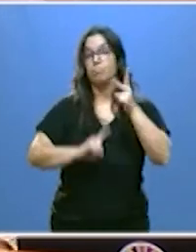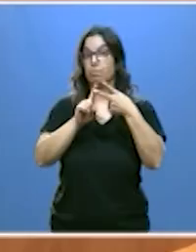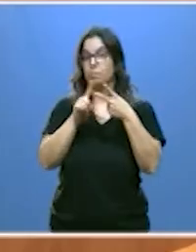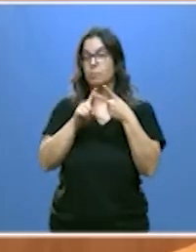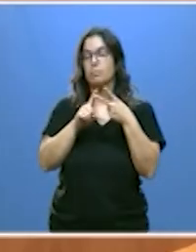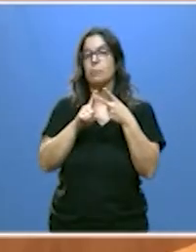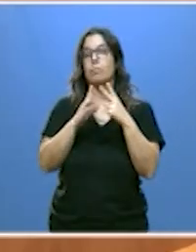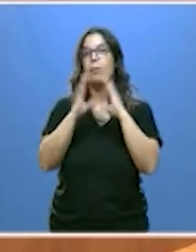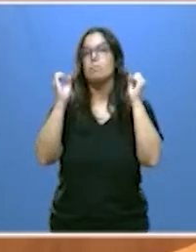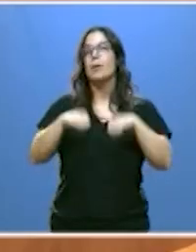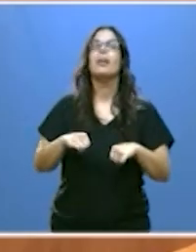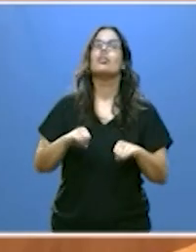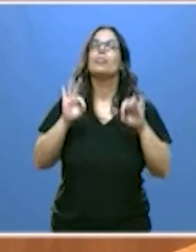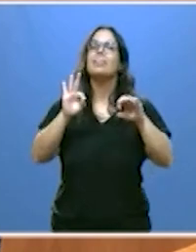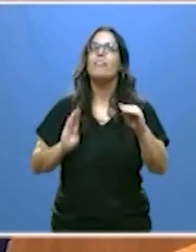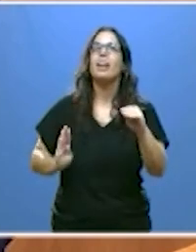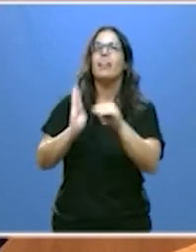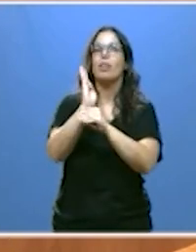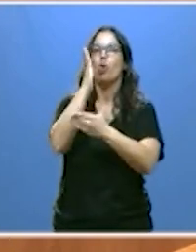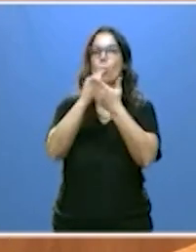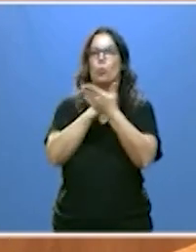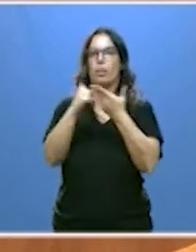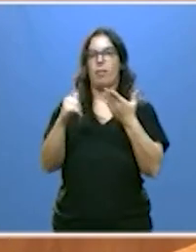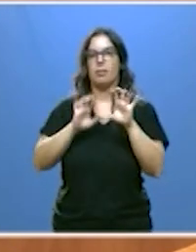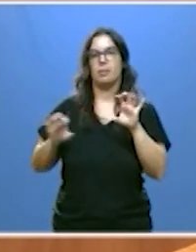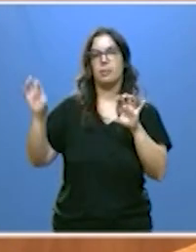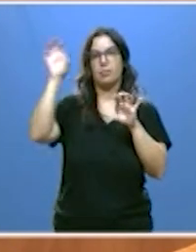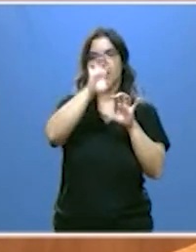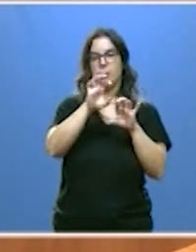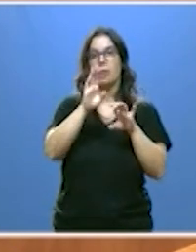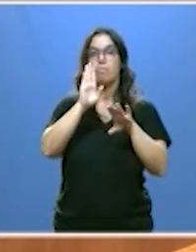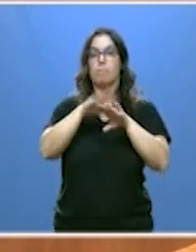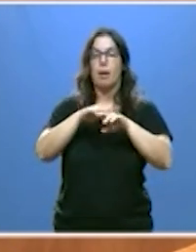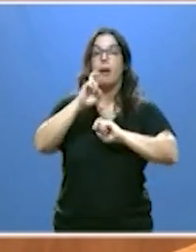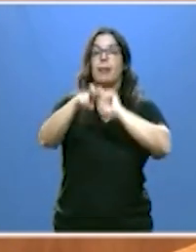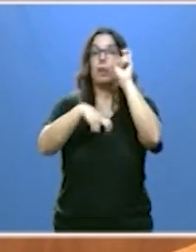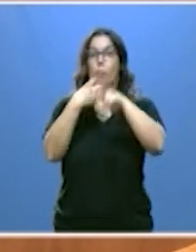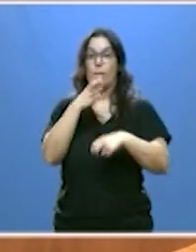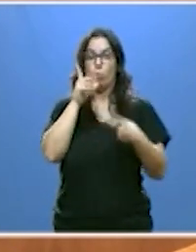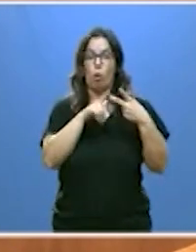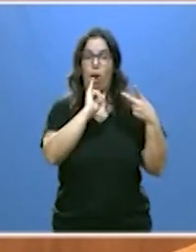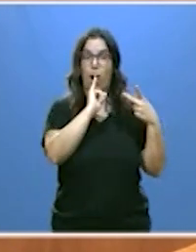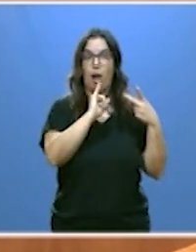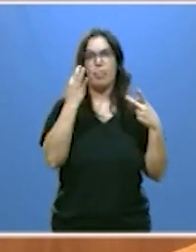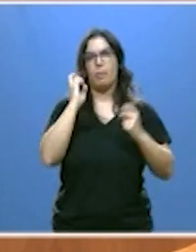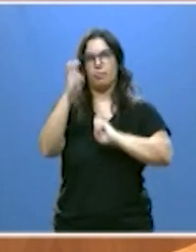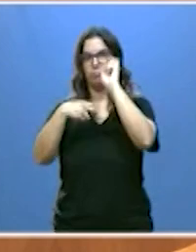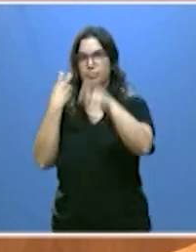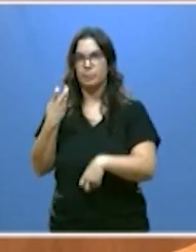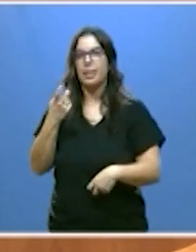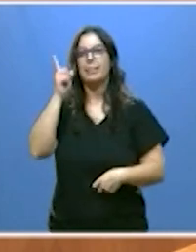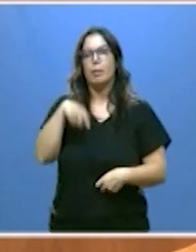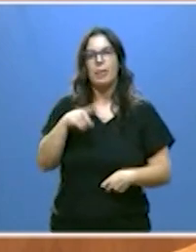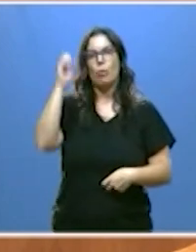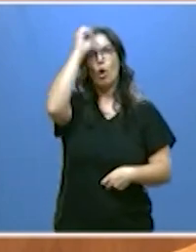pacto sobre la financiación de las comunidades autónomas para renovar el ya existente y fijar una postura común